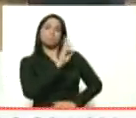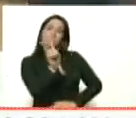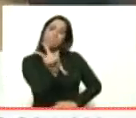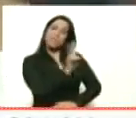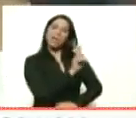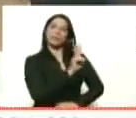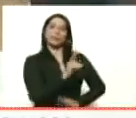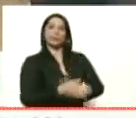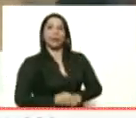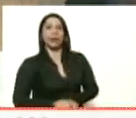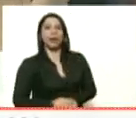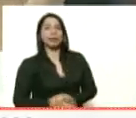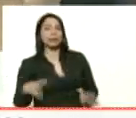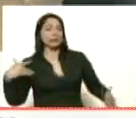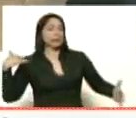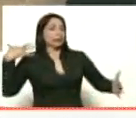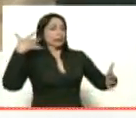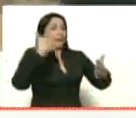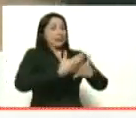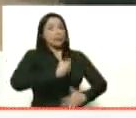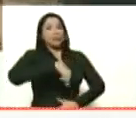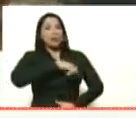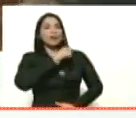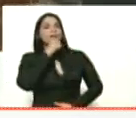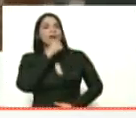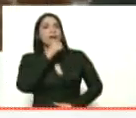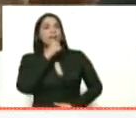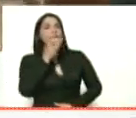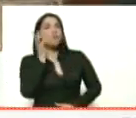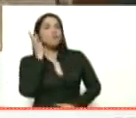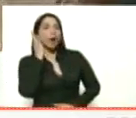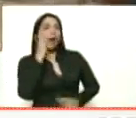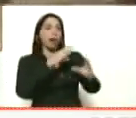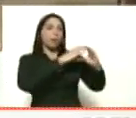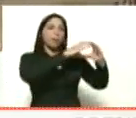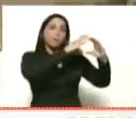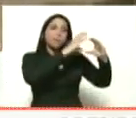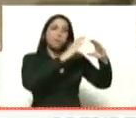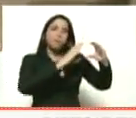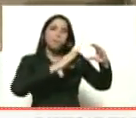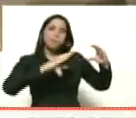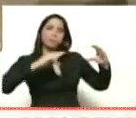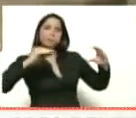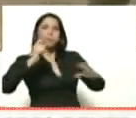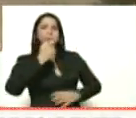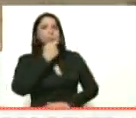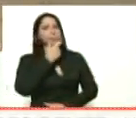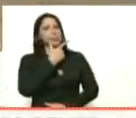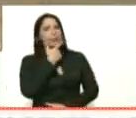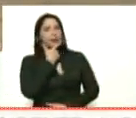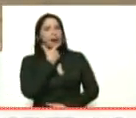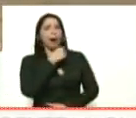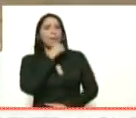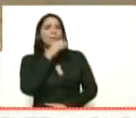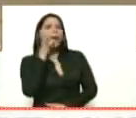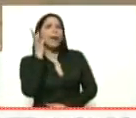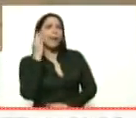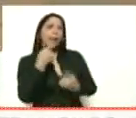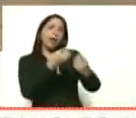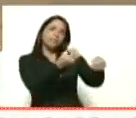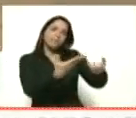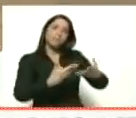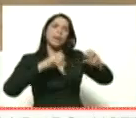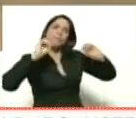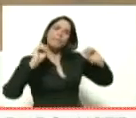territorio ancestral de nuestra abuela Cueca. Hoy hace llegada nuestra hermosa abuela para traernos